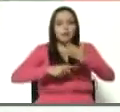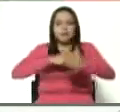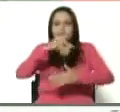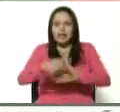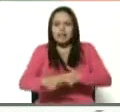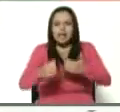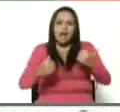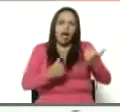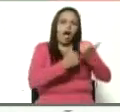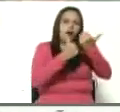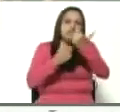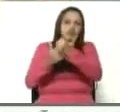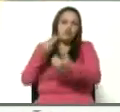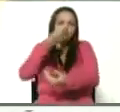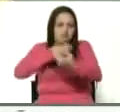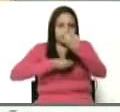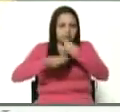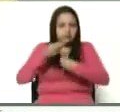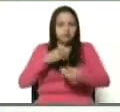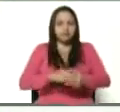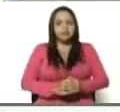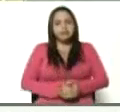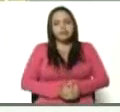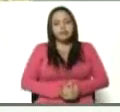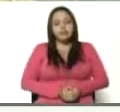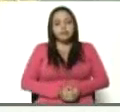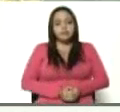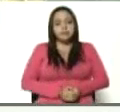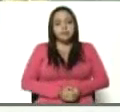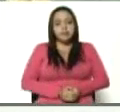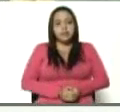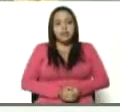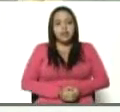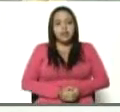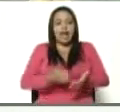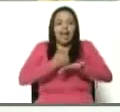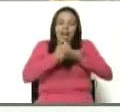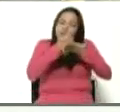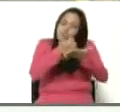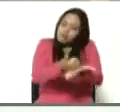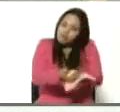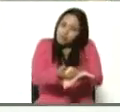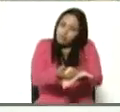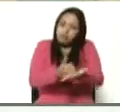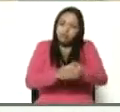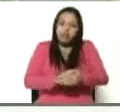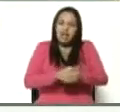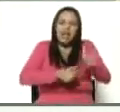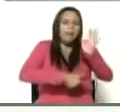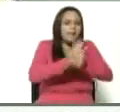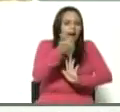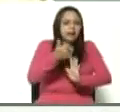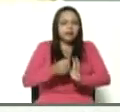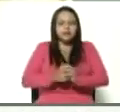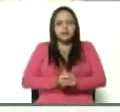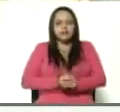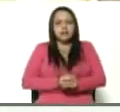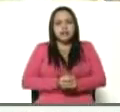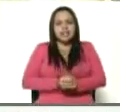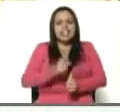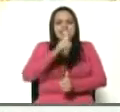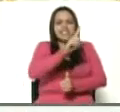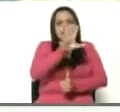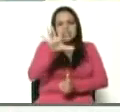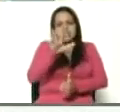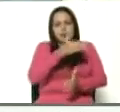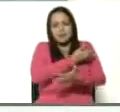de asistencia alimentaria que benefician a más de 15